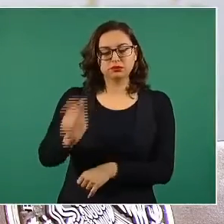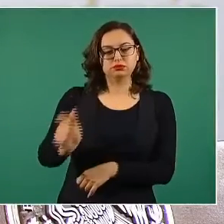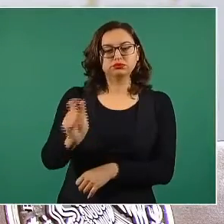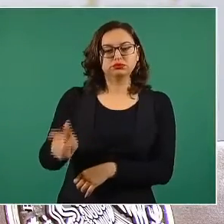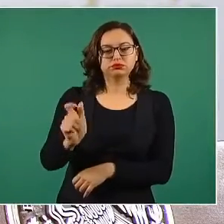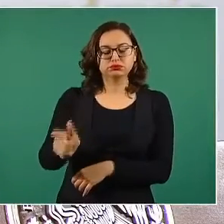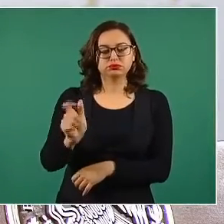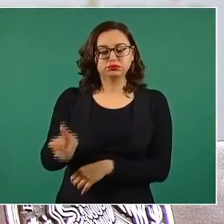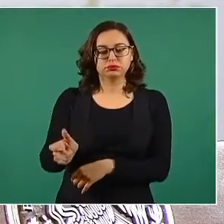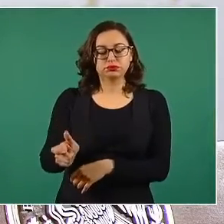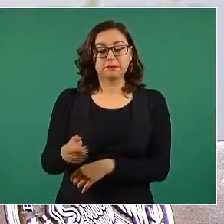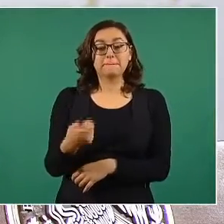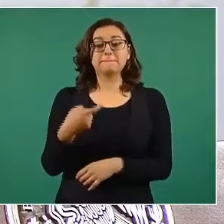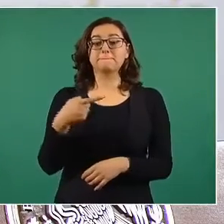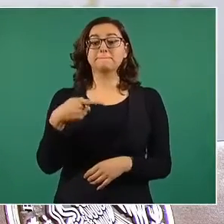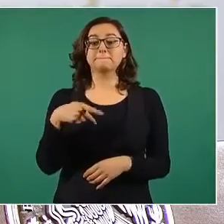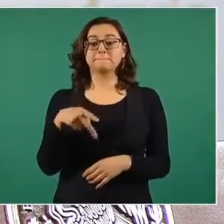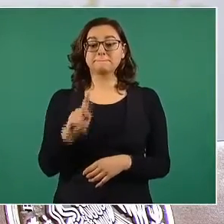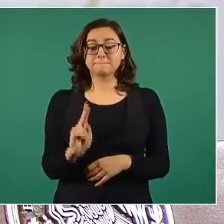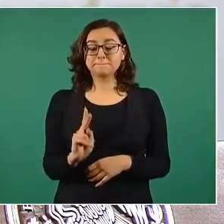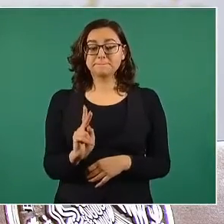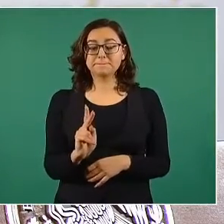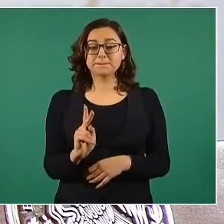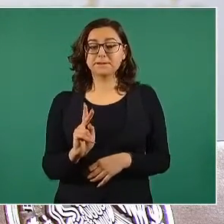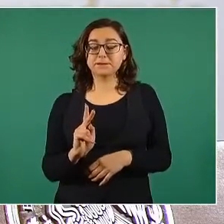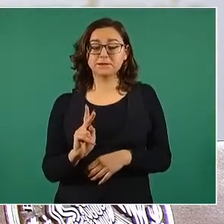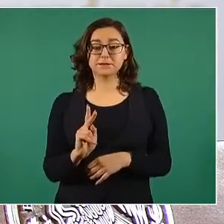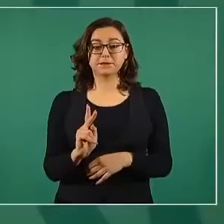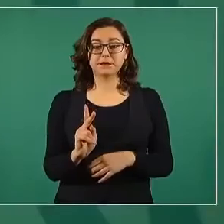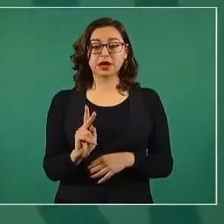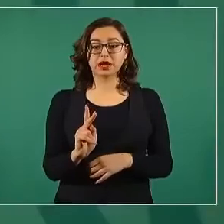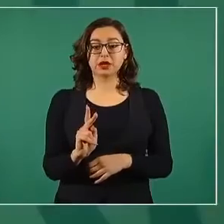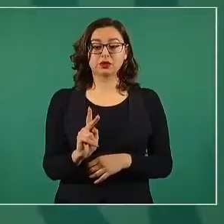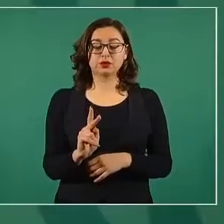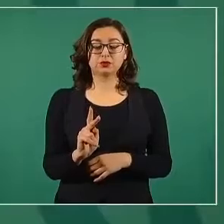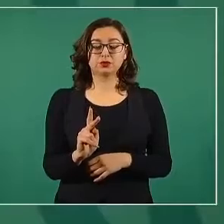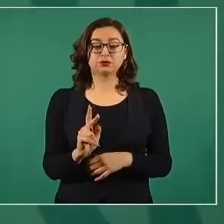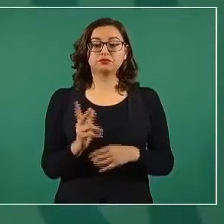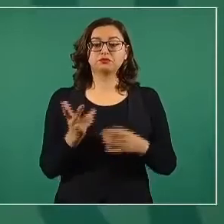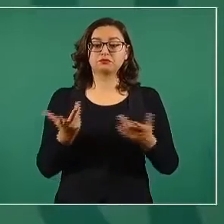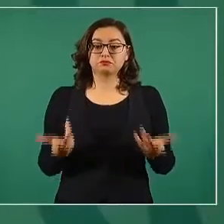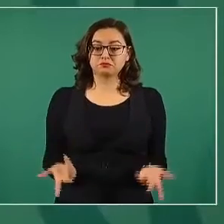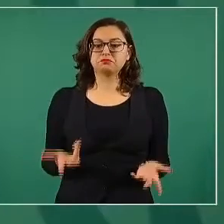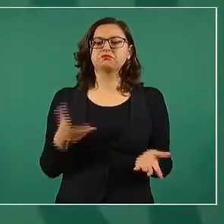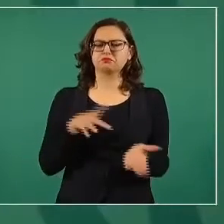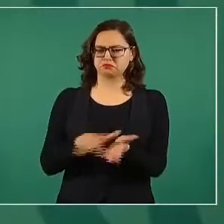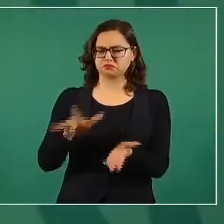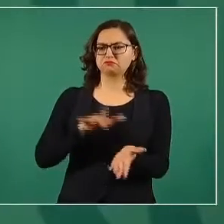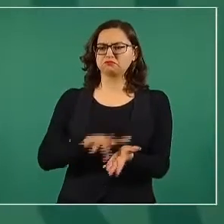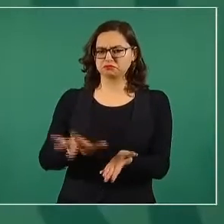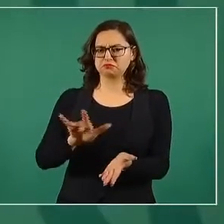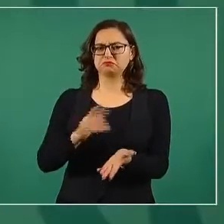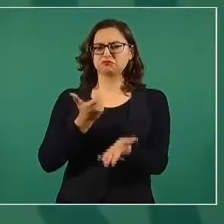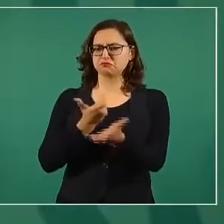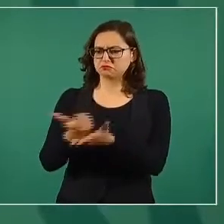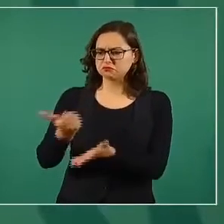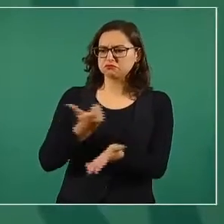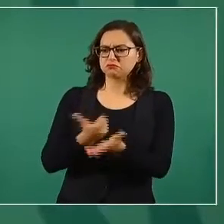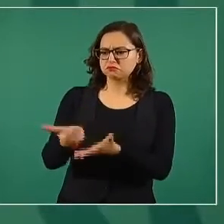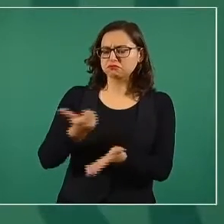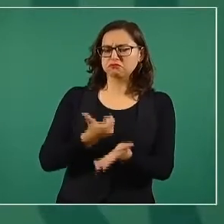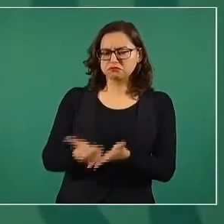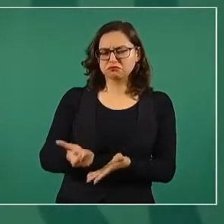Sin embargo, aunque esto es una ayuda porque las familias